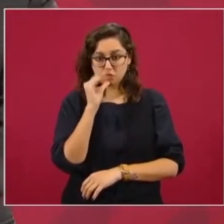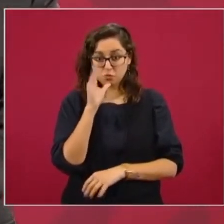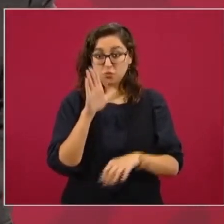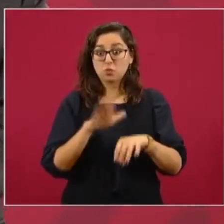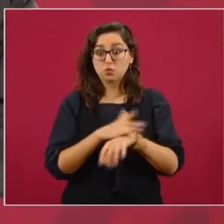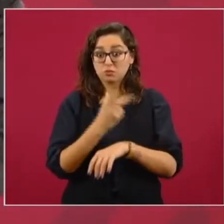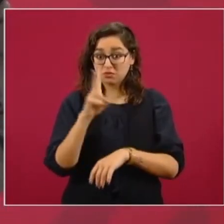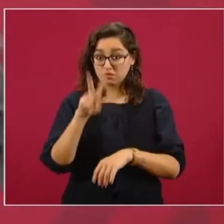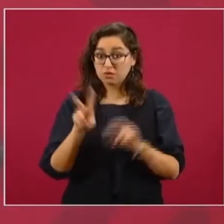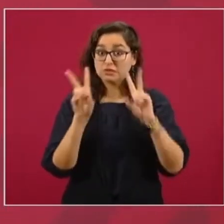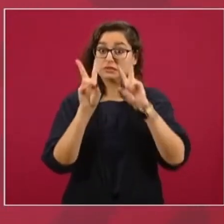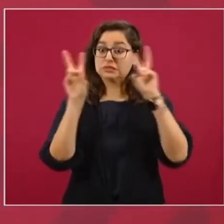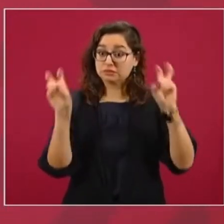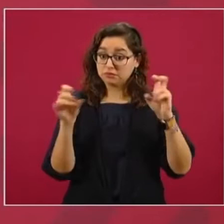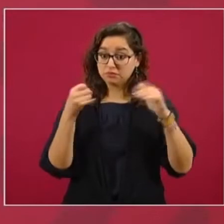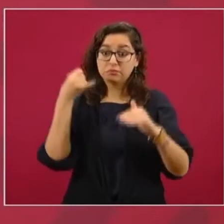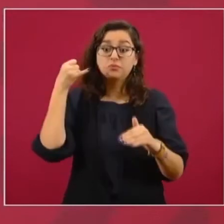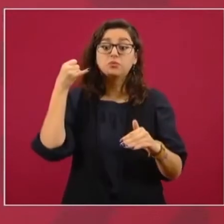de fondo.